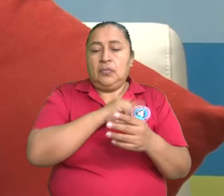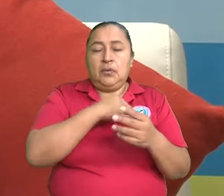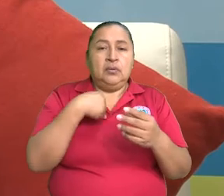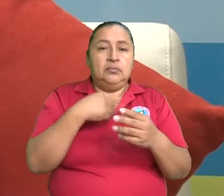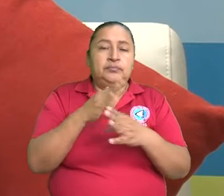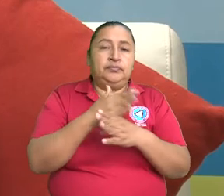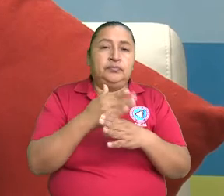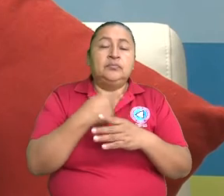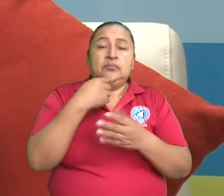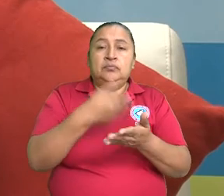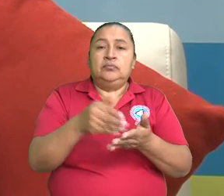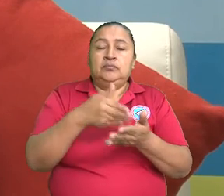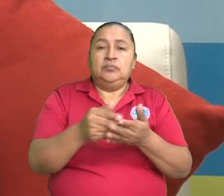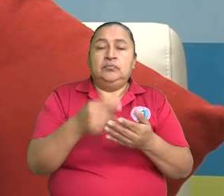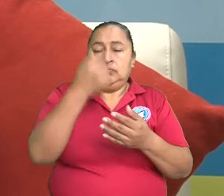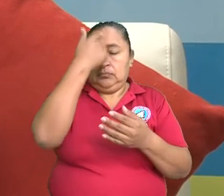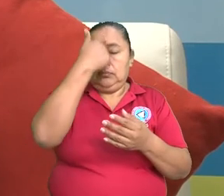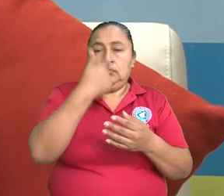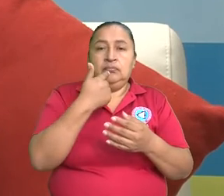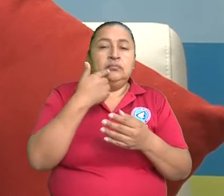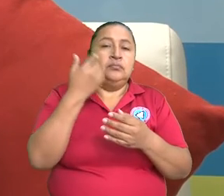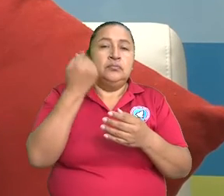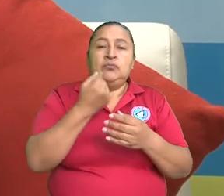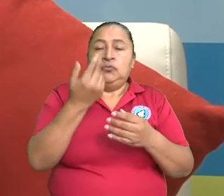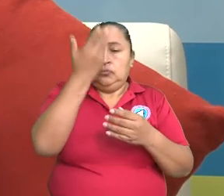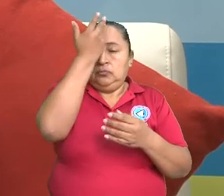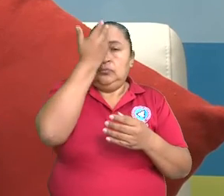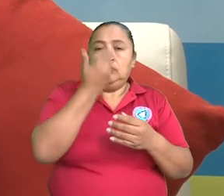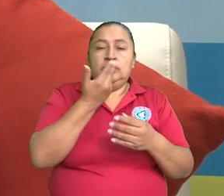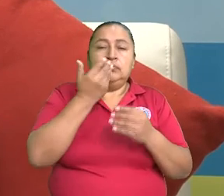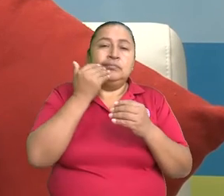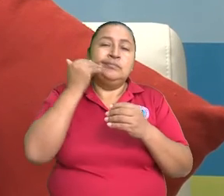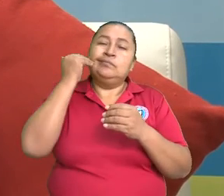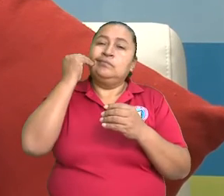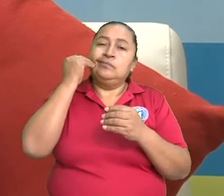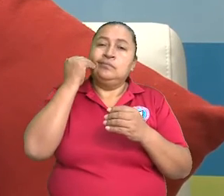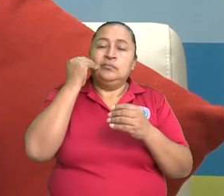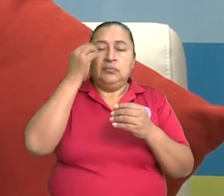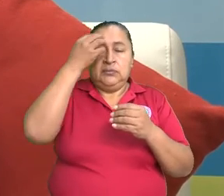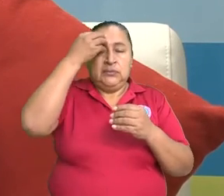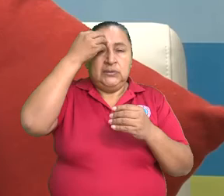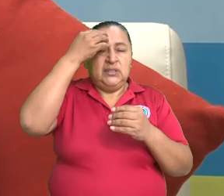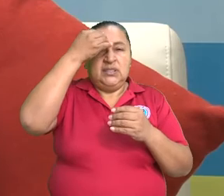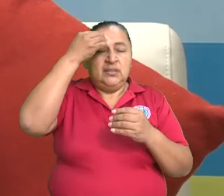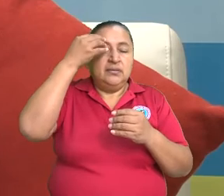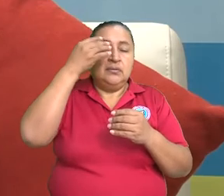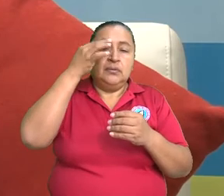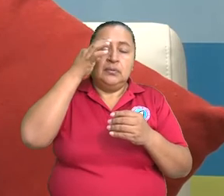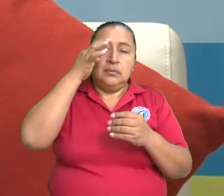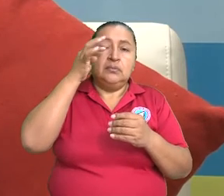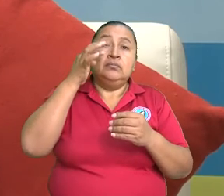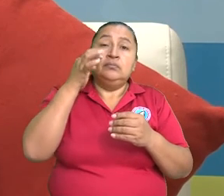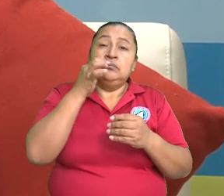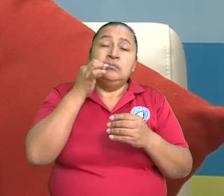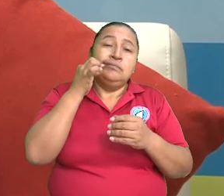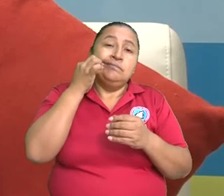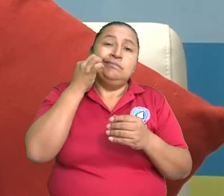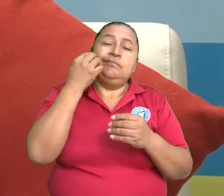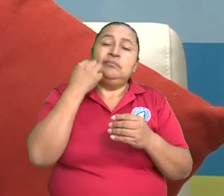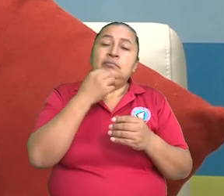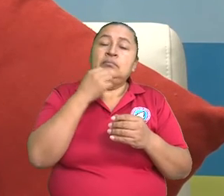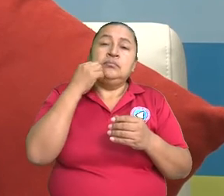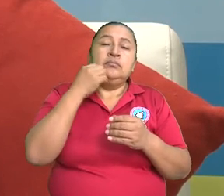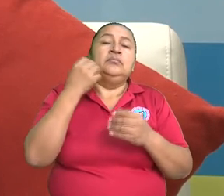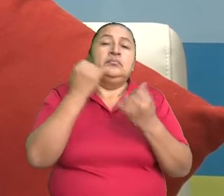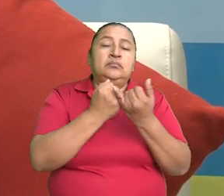bastante sencilla, la parálisis facial periférica abarca toda la mitad de la cara, tanto músculos de la frente, párpado, y la mitad inferior de la